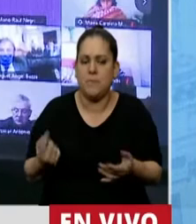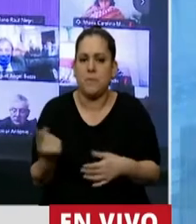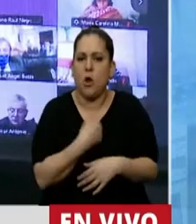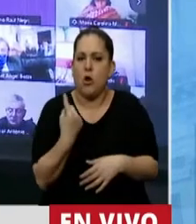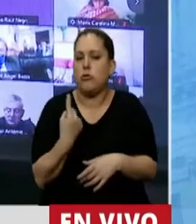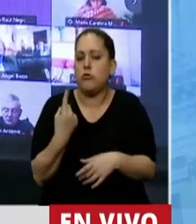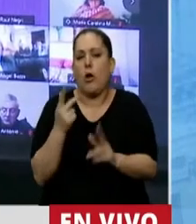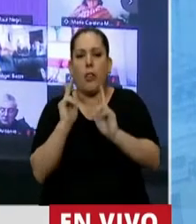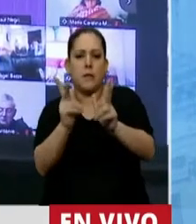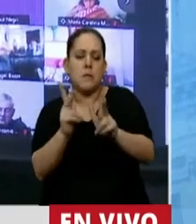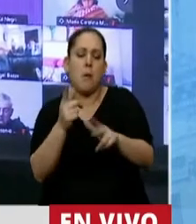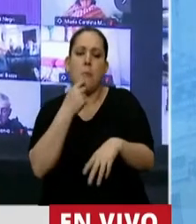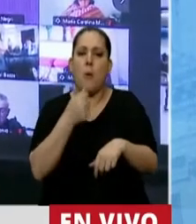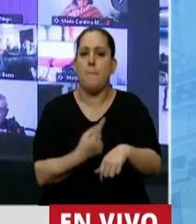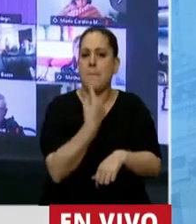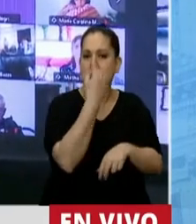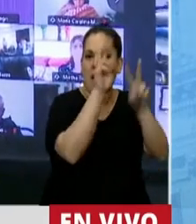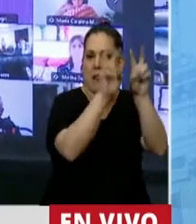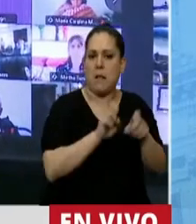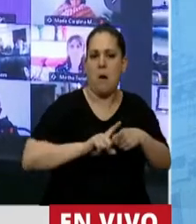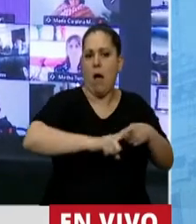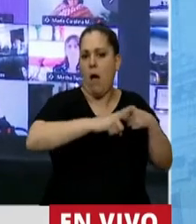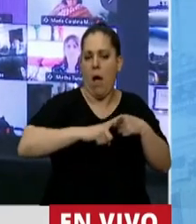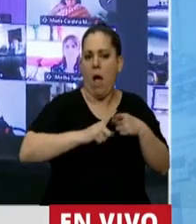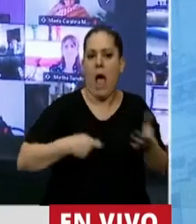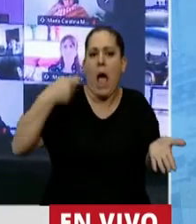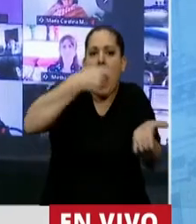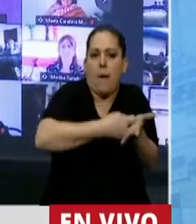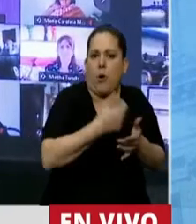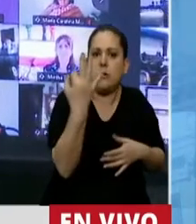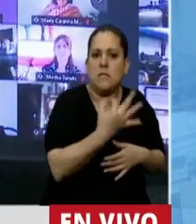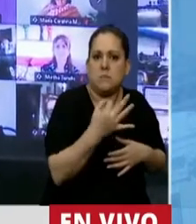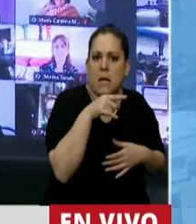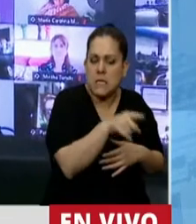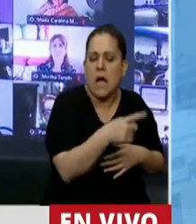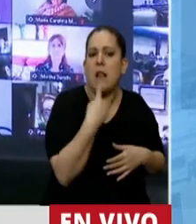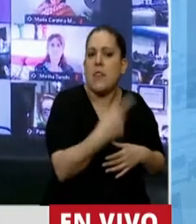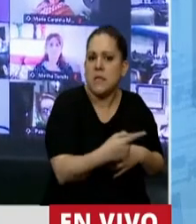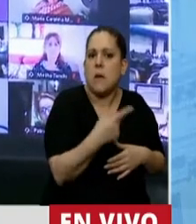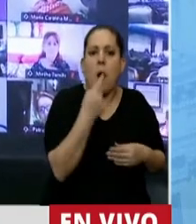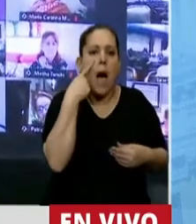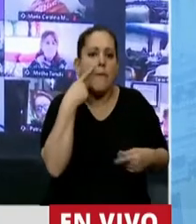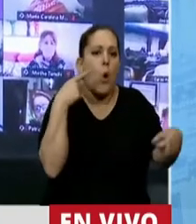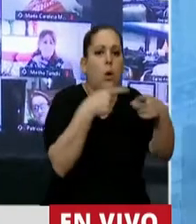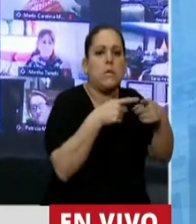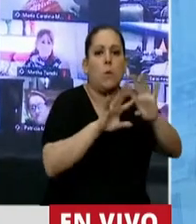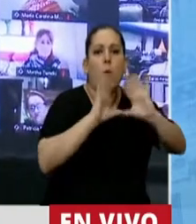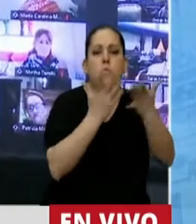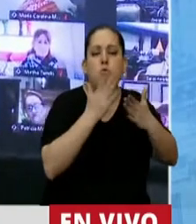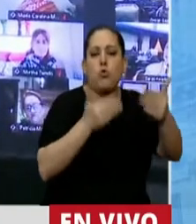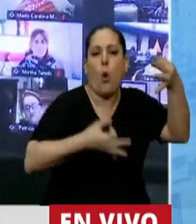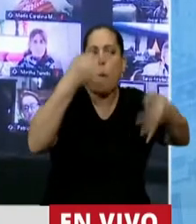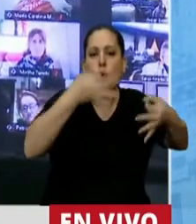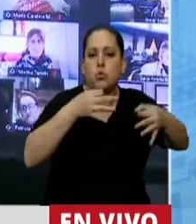cuando nosotros discutimos en el primer tema el aporte extraordinario, estábamos hablando de cómo hacer un mundo más justo. Y si discutimos